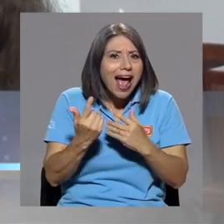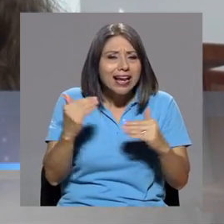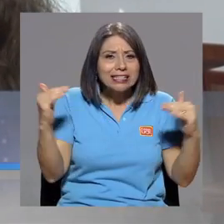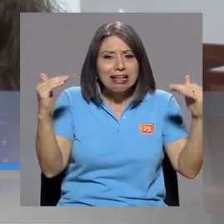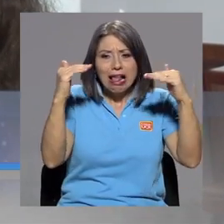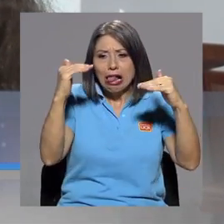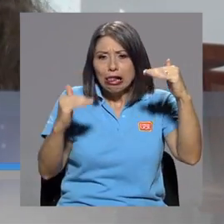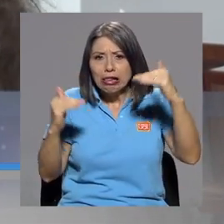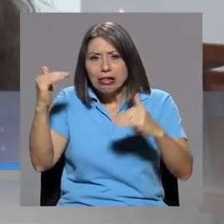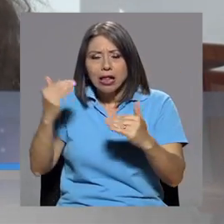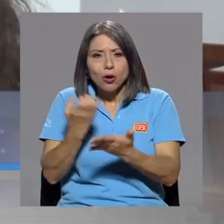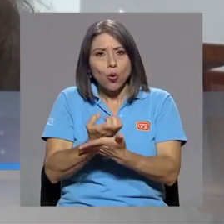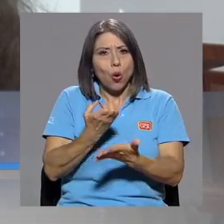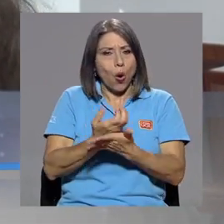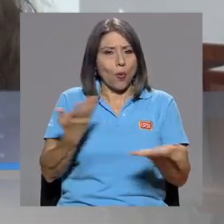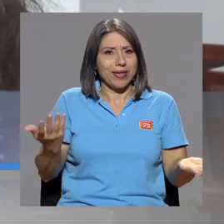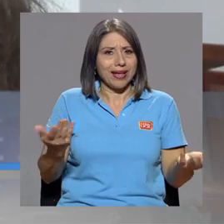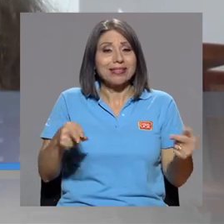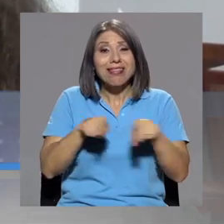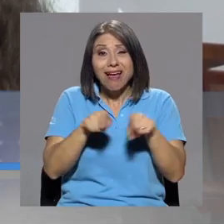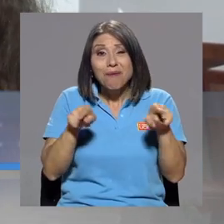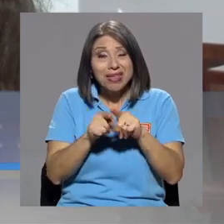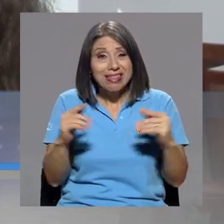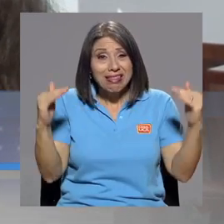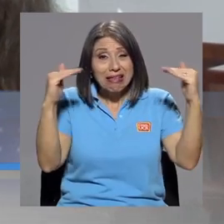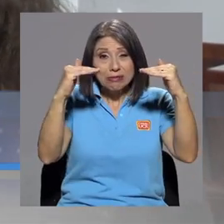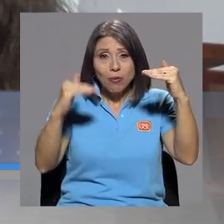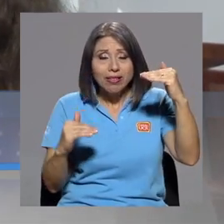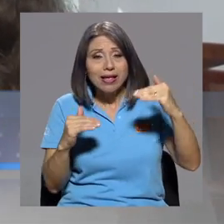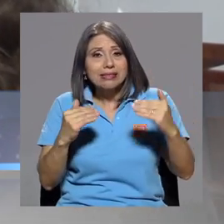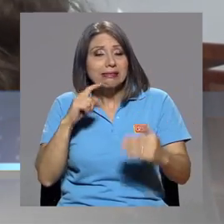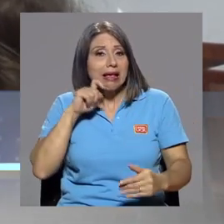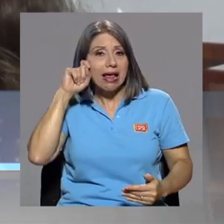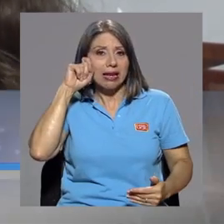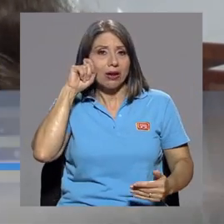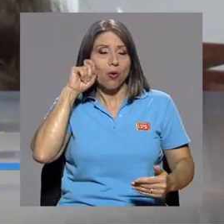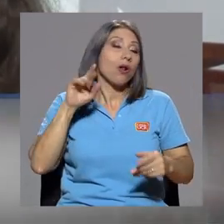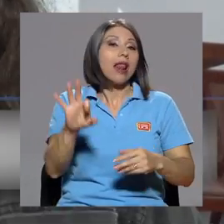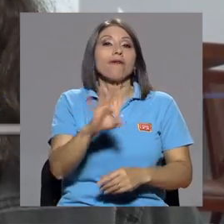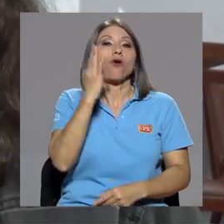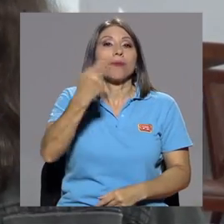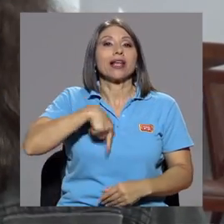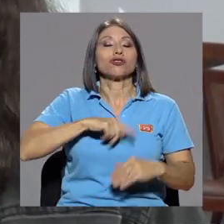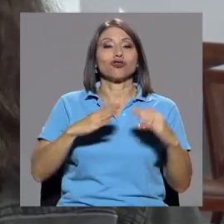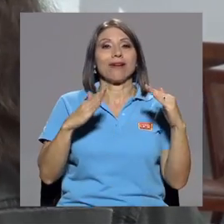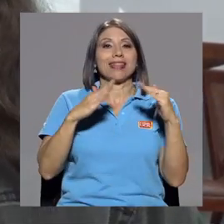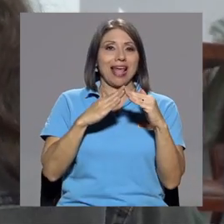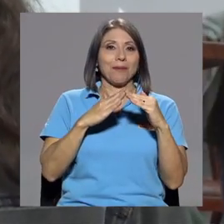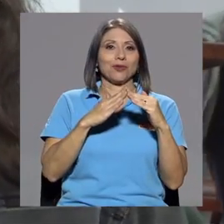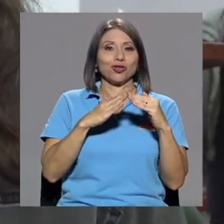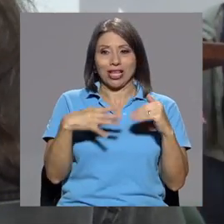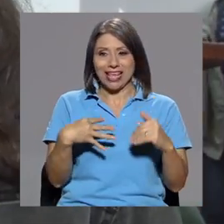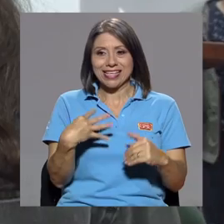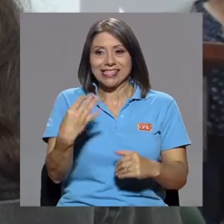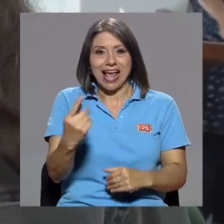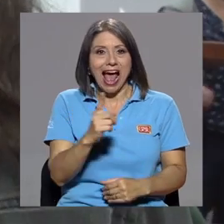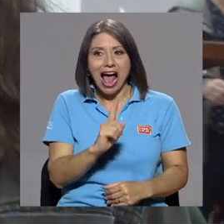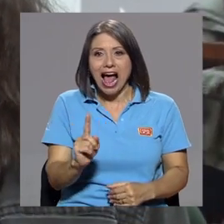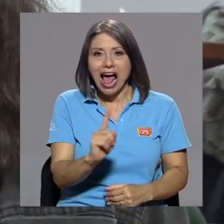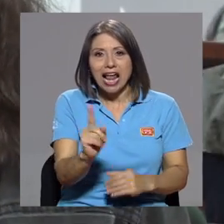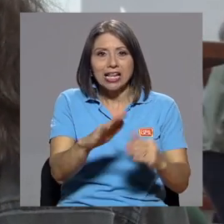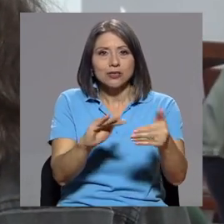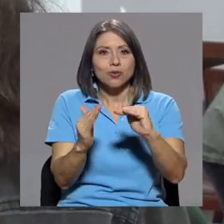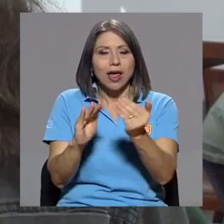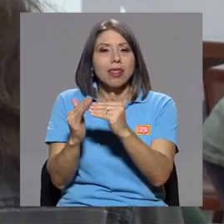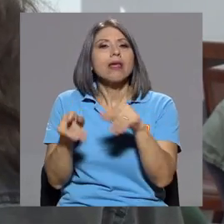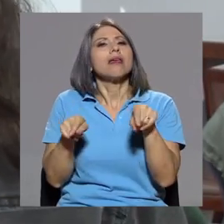económicas, que pasan por el género, por las formas en las que incluso habitamos y caminamos la ciudad y también por lo que pueden